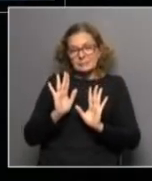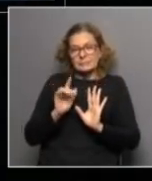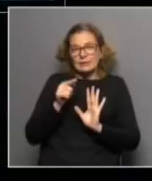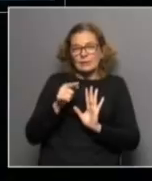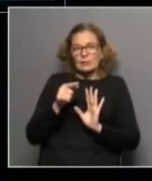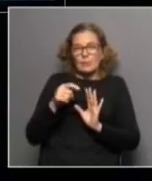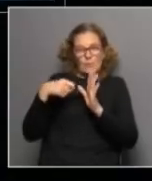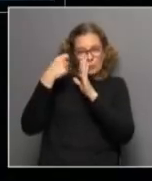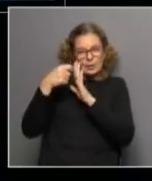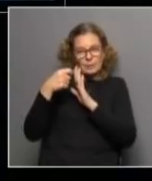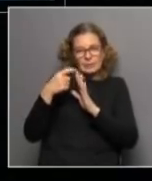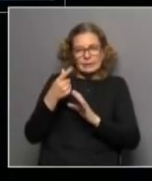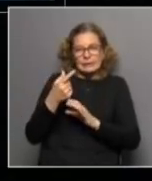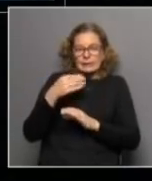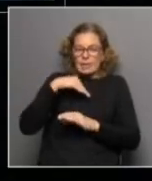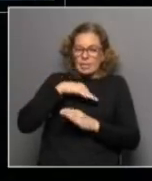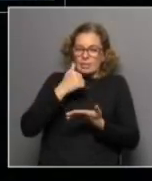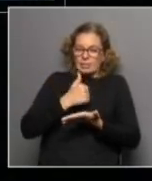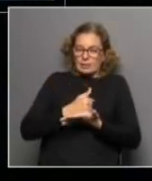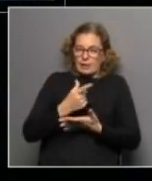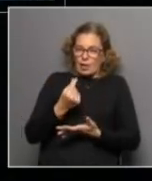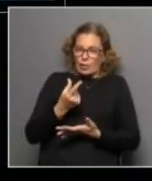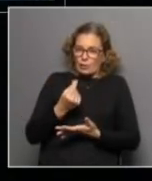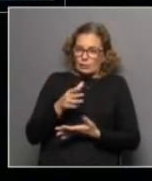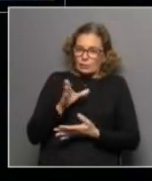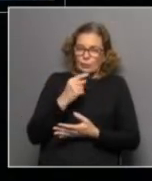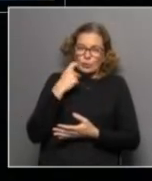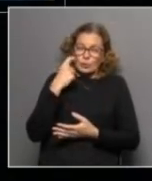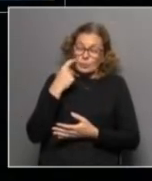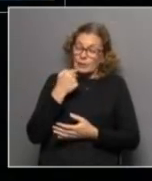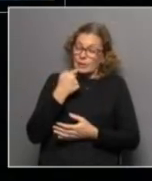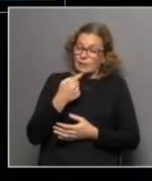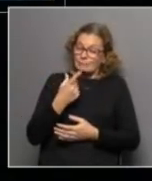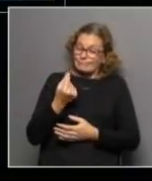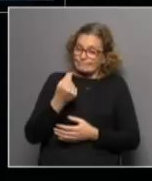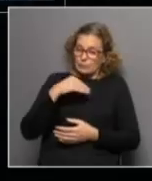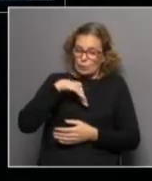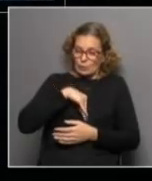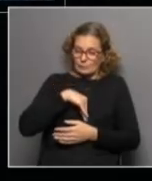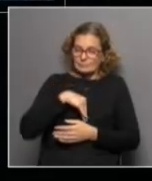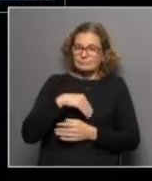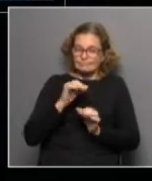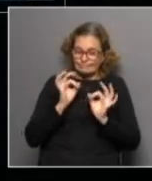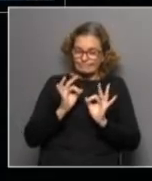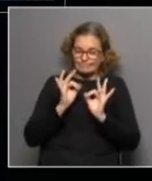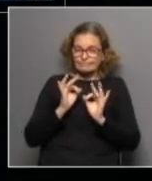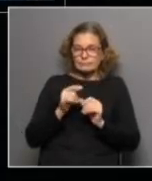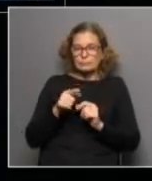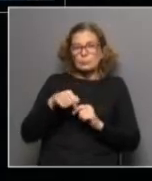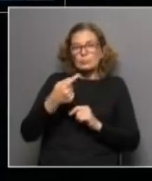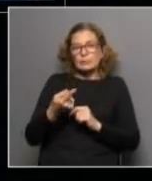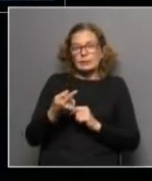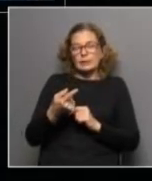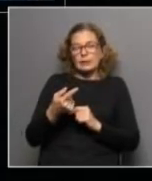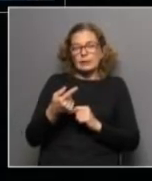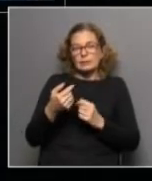tremendo programa que deja dolor porque todas esas cifras que manejaron dejan dolor claro que sí mañana va a haber